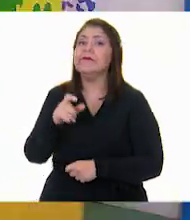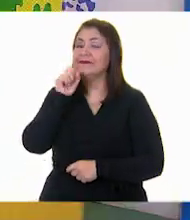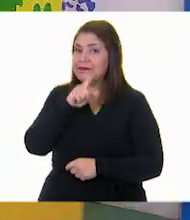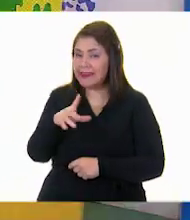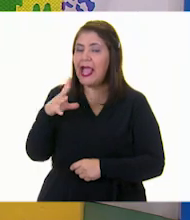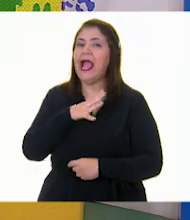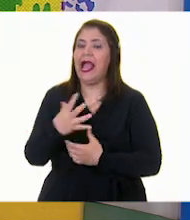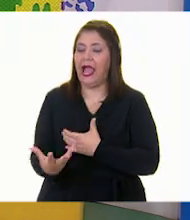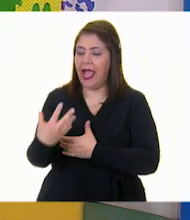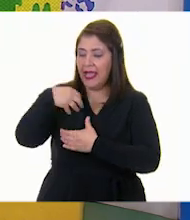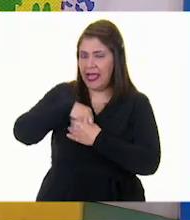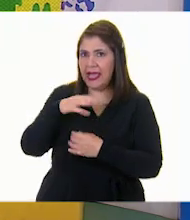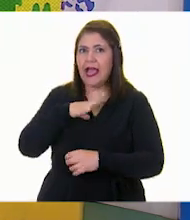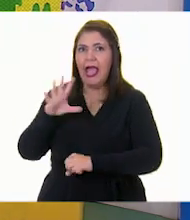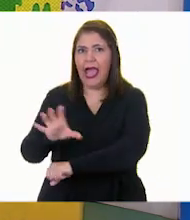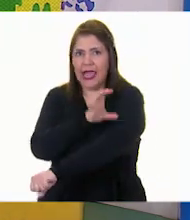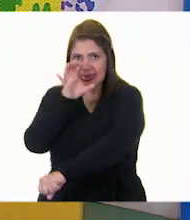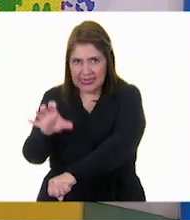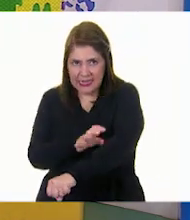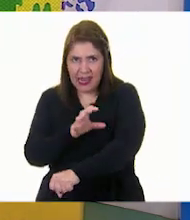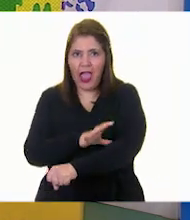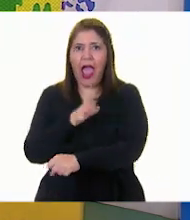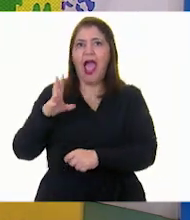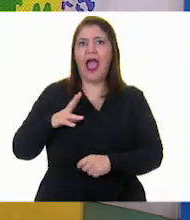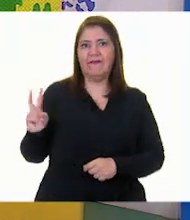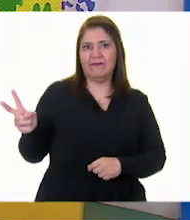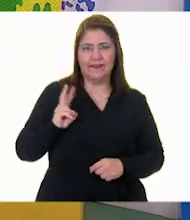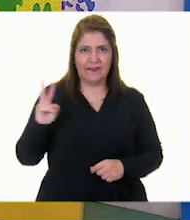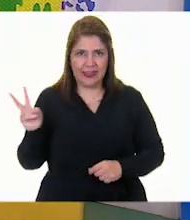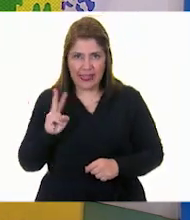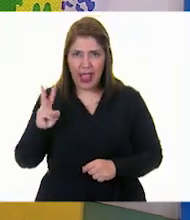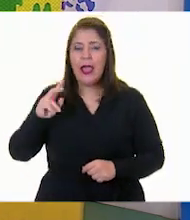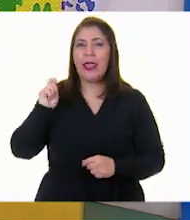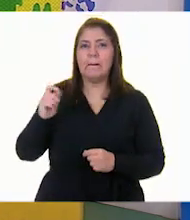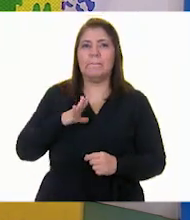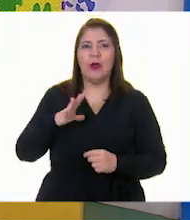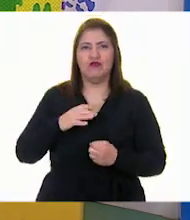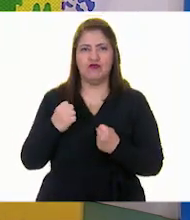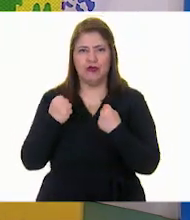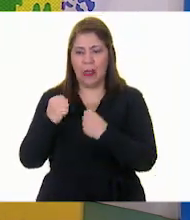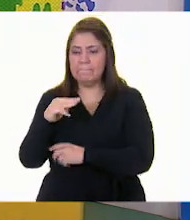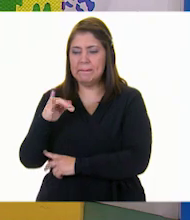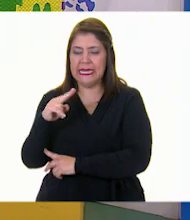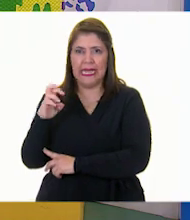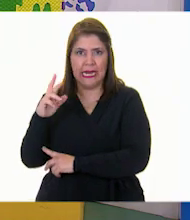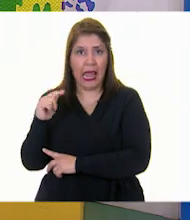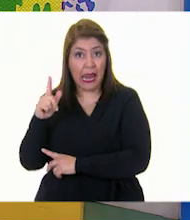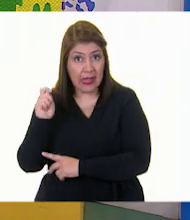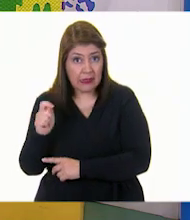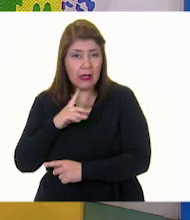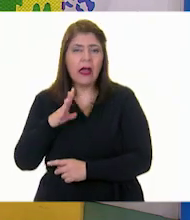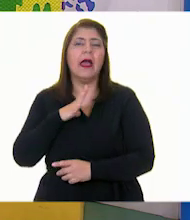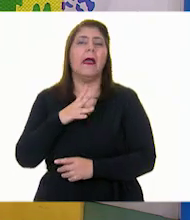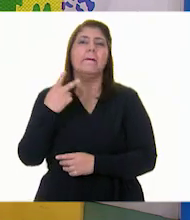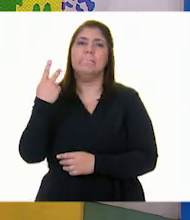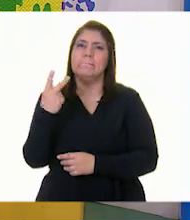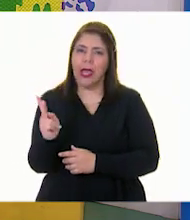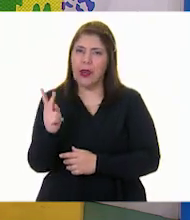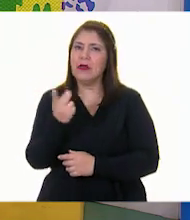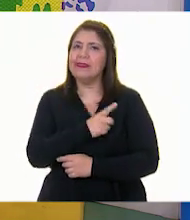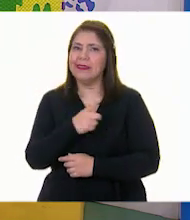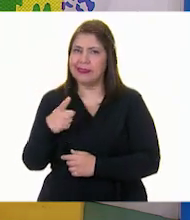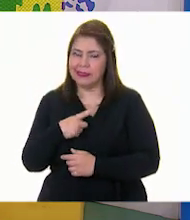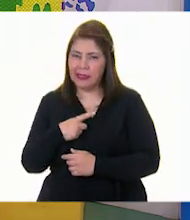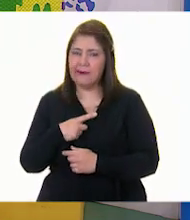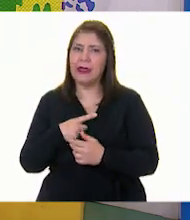energía, vitaminas, minerales. Sin embargo, deben complementar